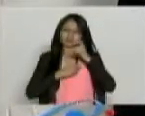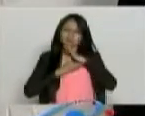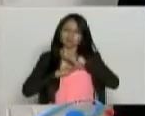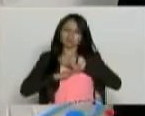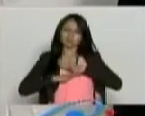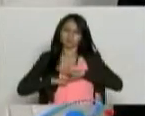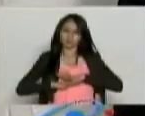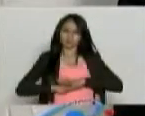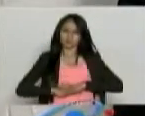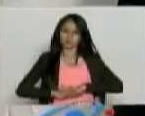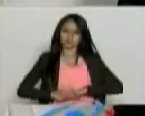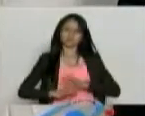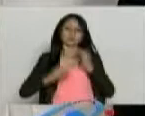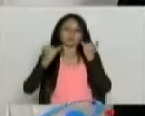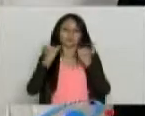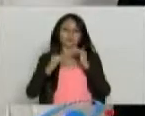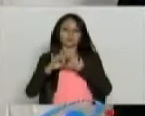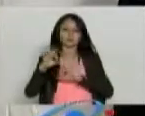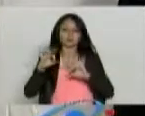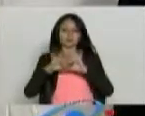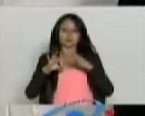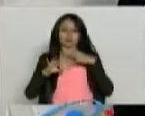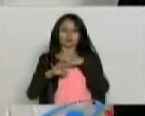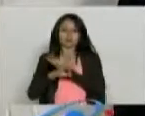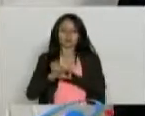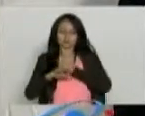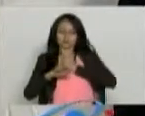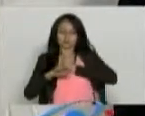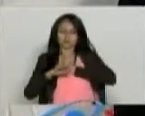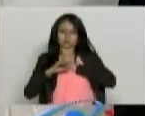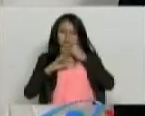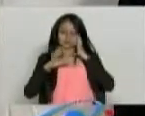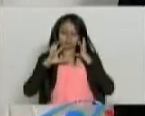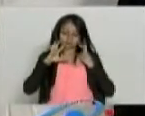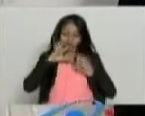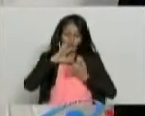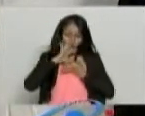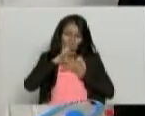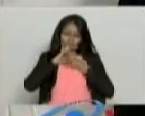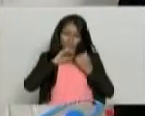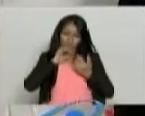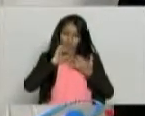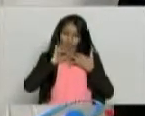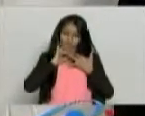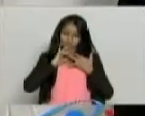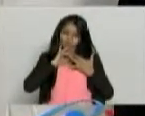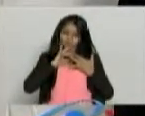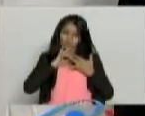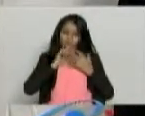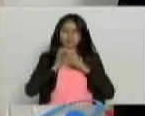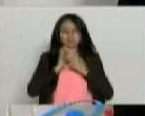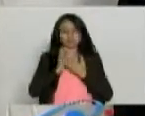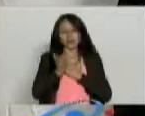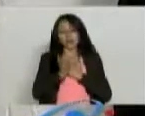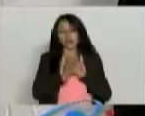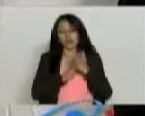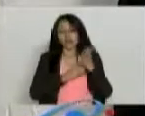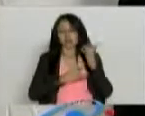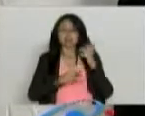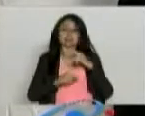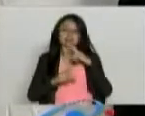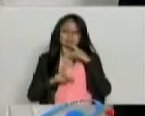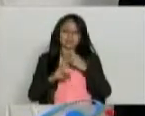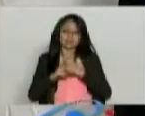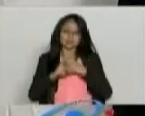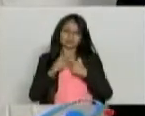Y definitivamente el encontrarse consigo mismo es muy importante. Es el camino más largo, encontrarse con uno mismo, pero es